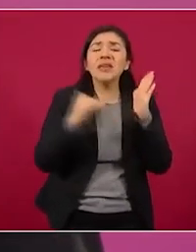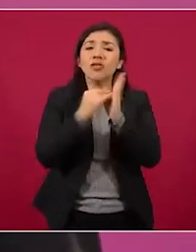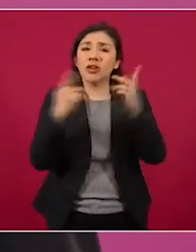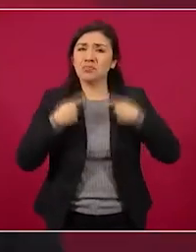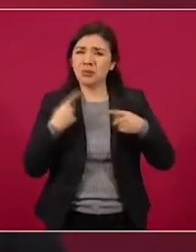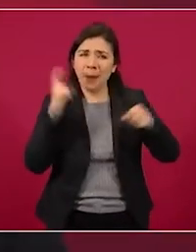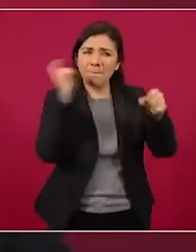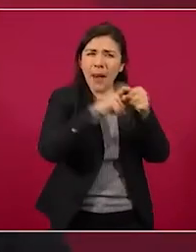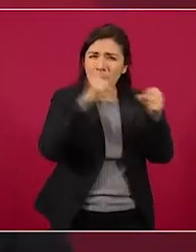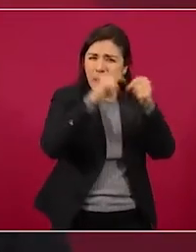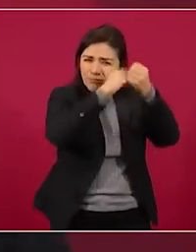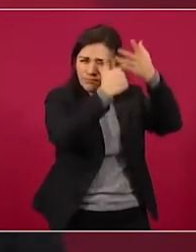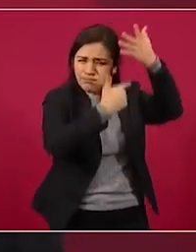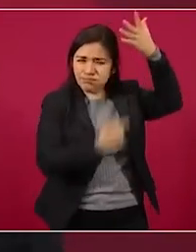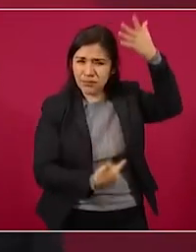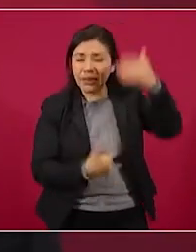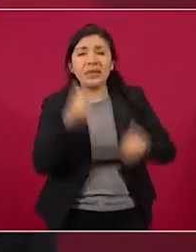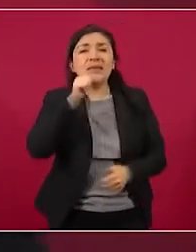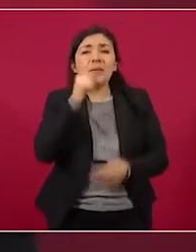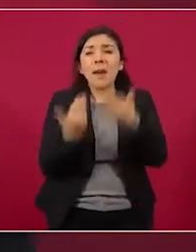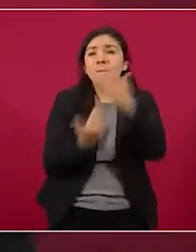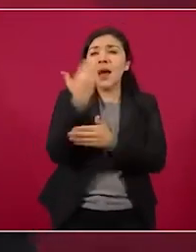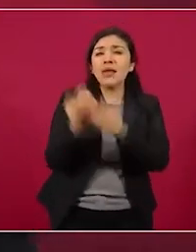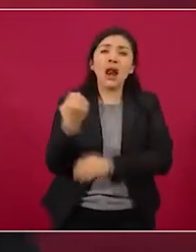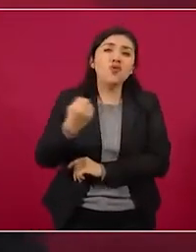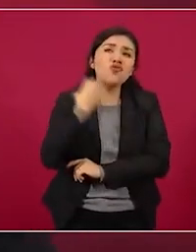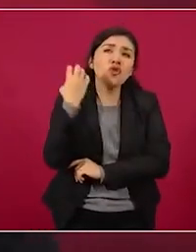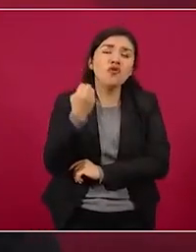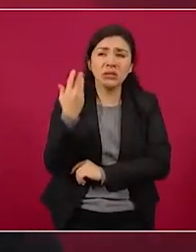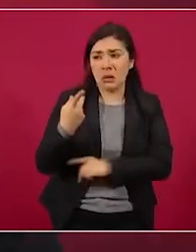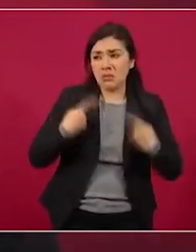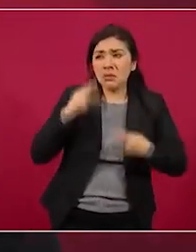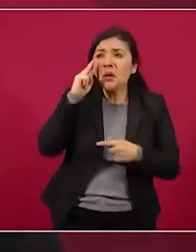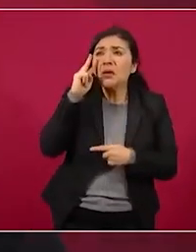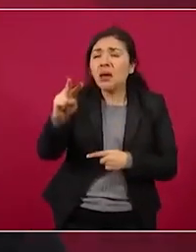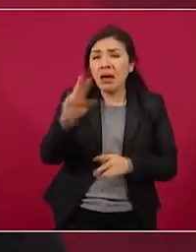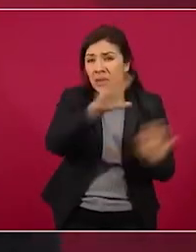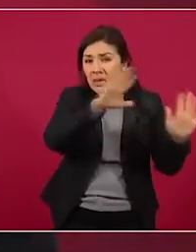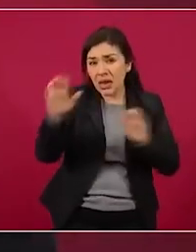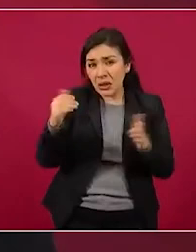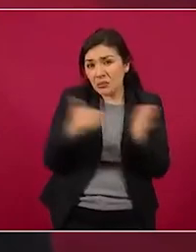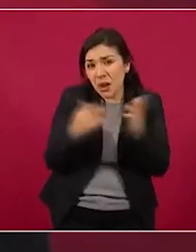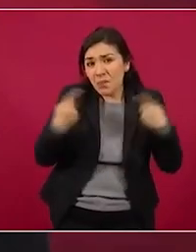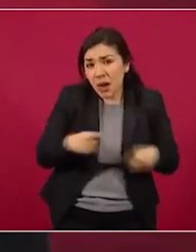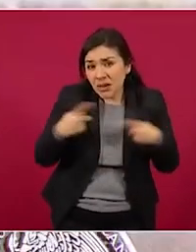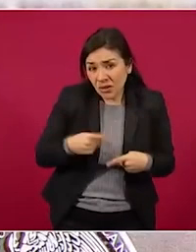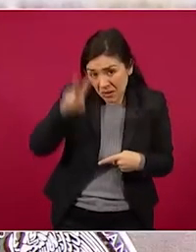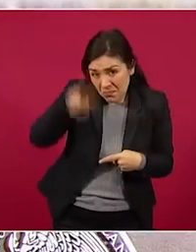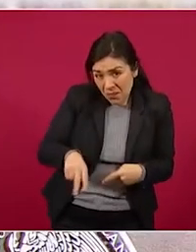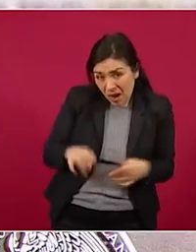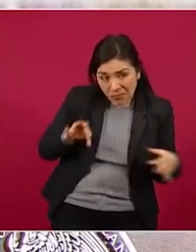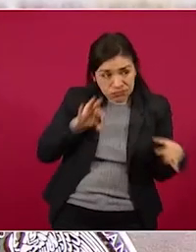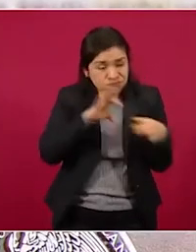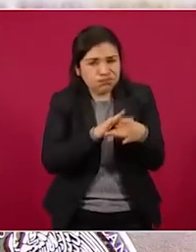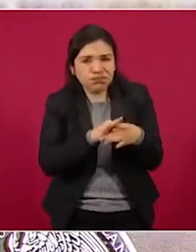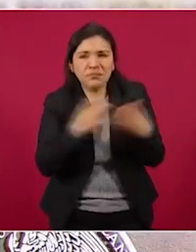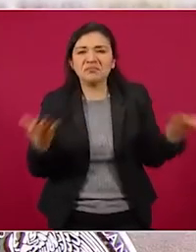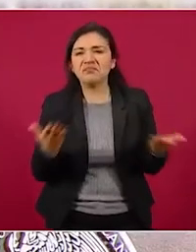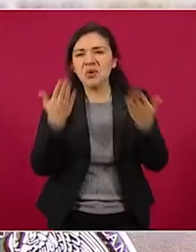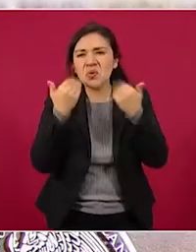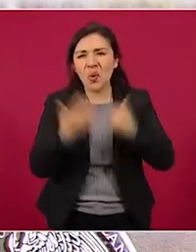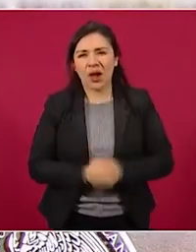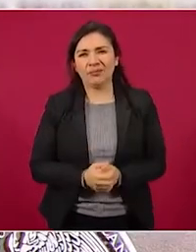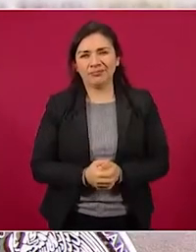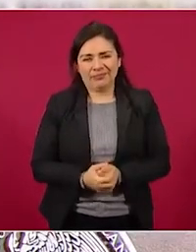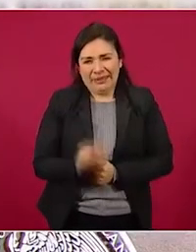suscriptores, que las mañaneras las ve a medio millón no sustenta tal afirmación, por lo